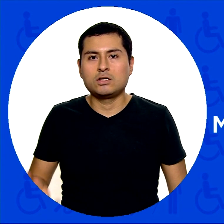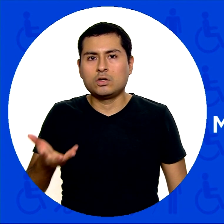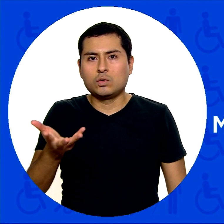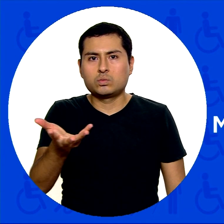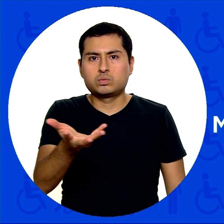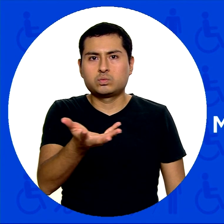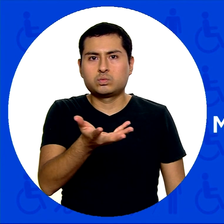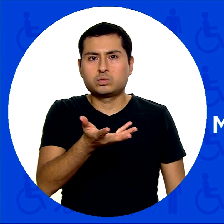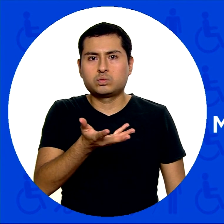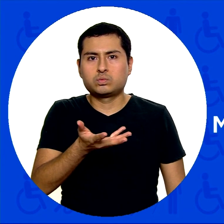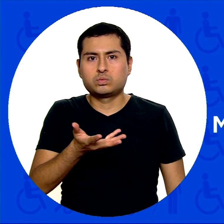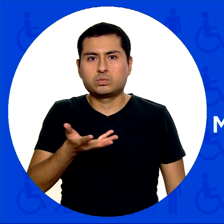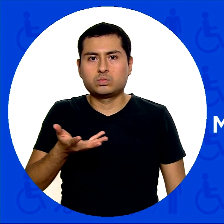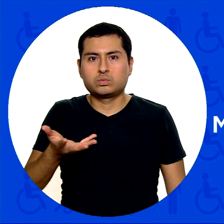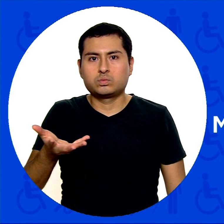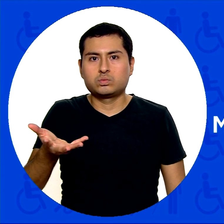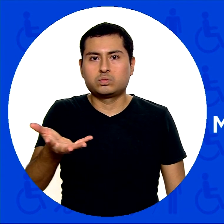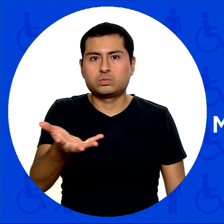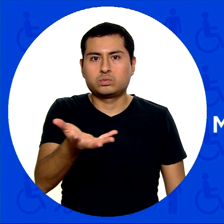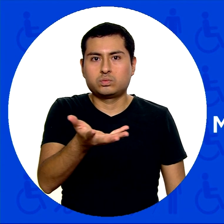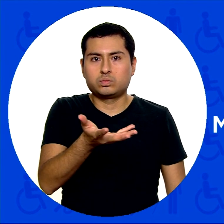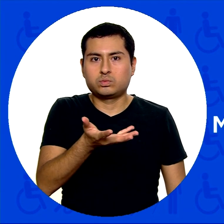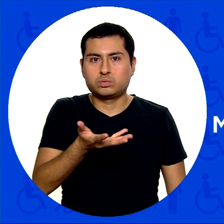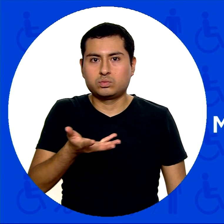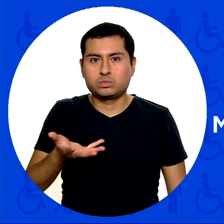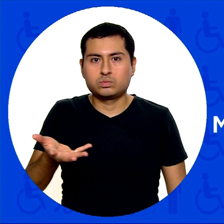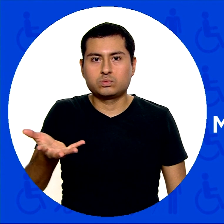Horno microondas